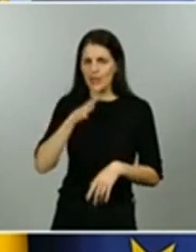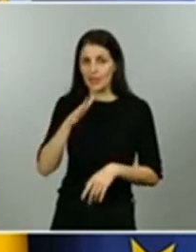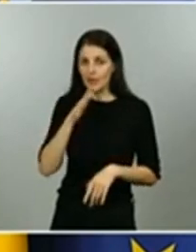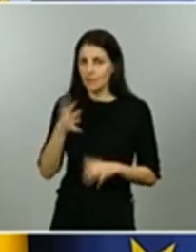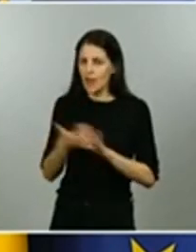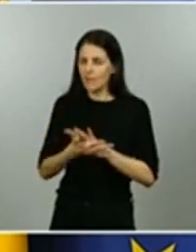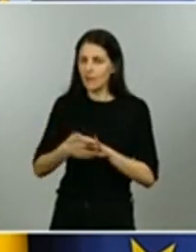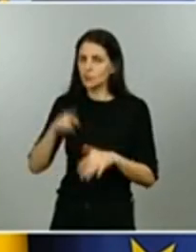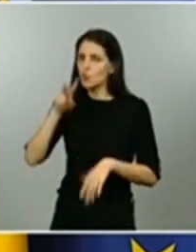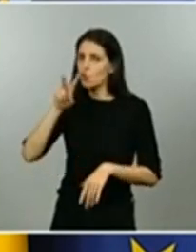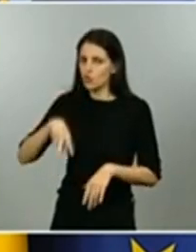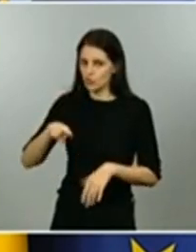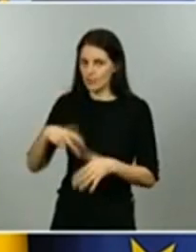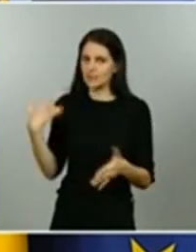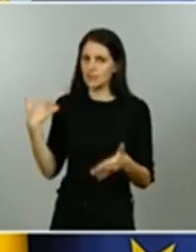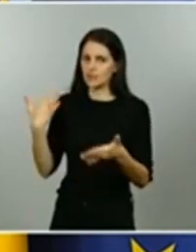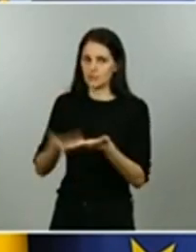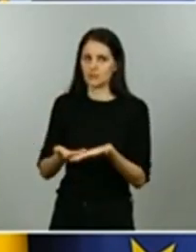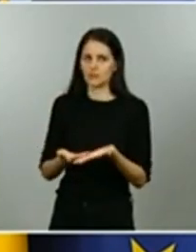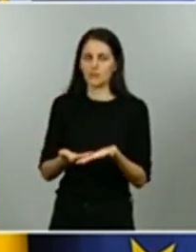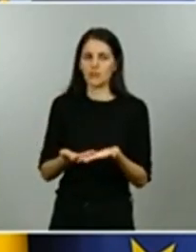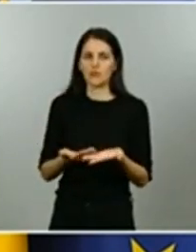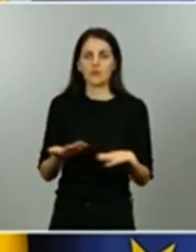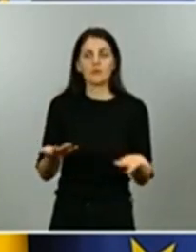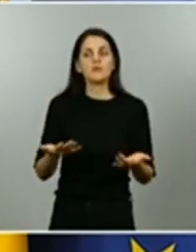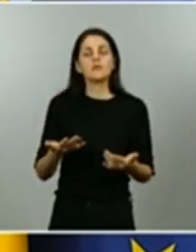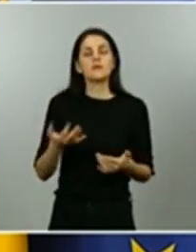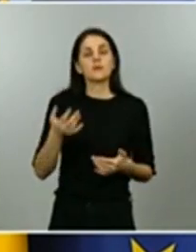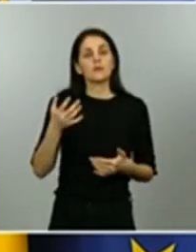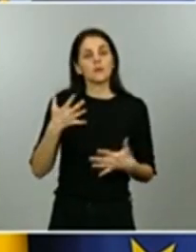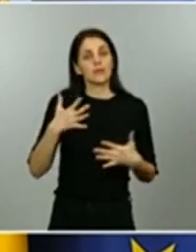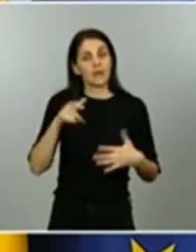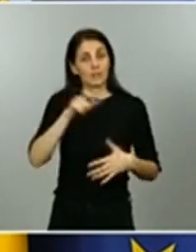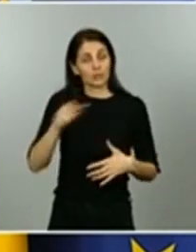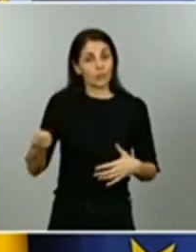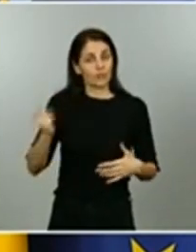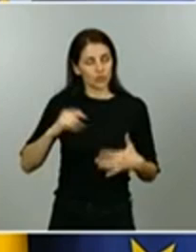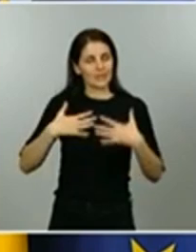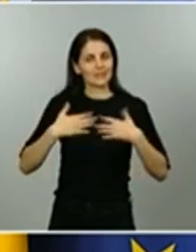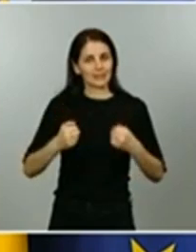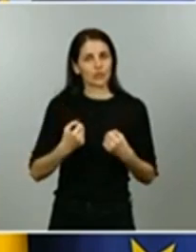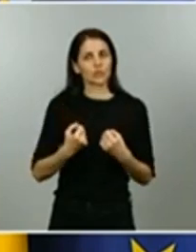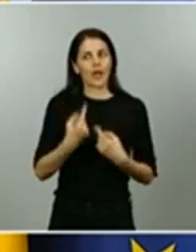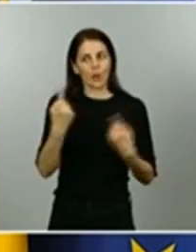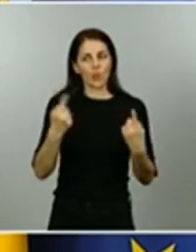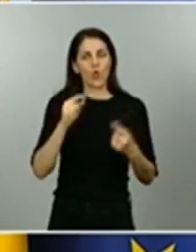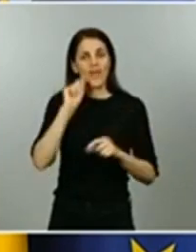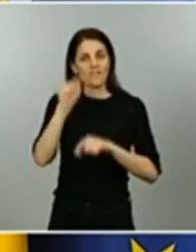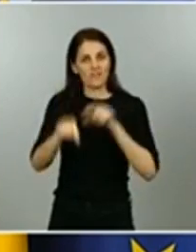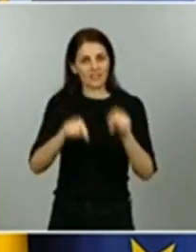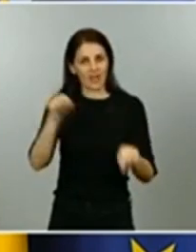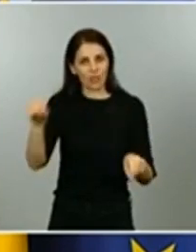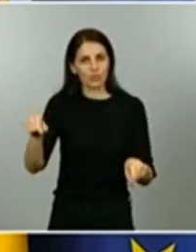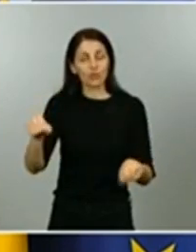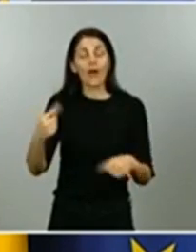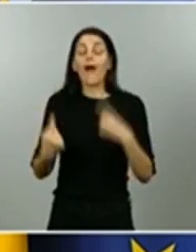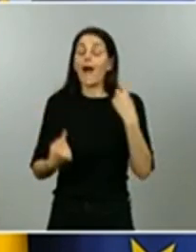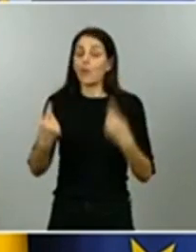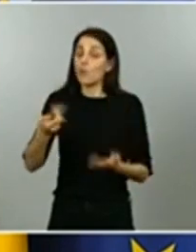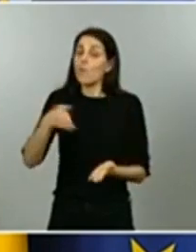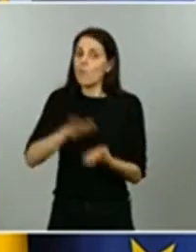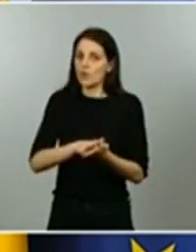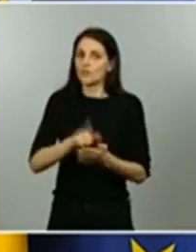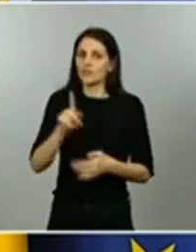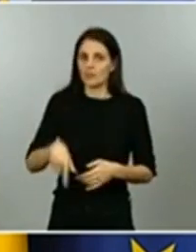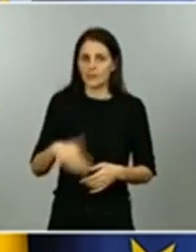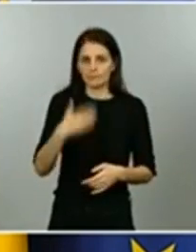muchos de ellos se han infectado algunos han fallecido desgraciadamente y todo esto pasa factura todo esto pasa factura a